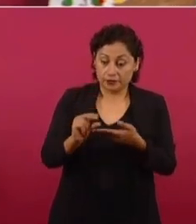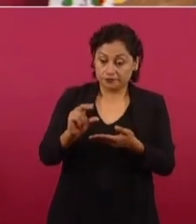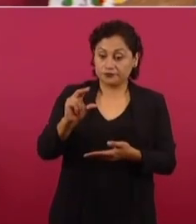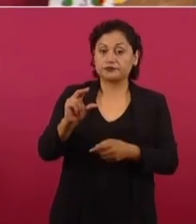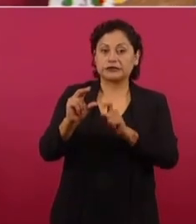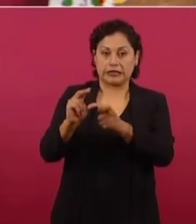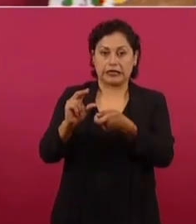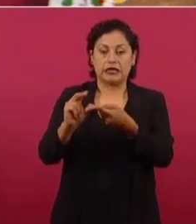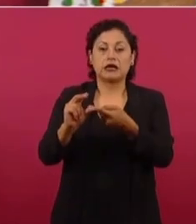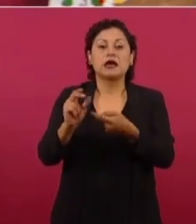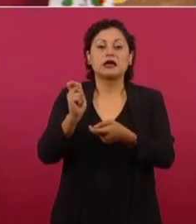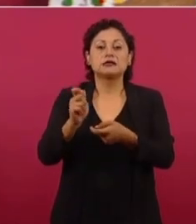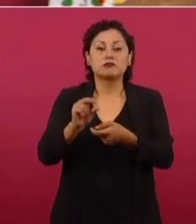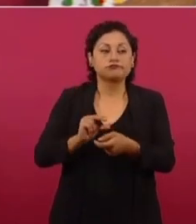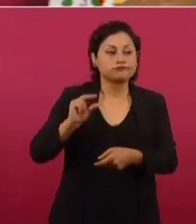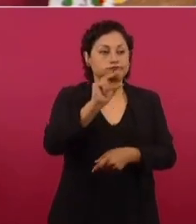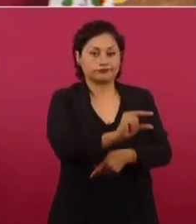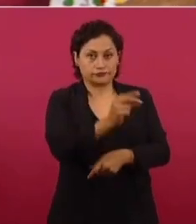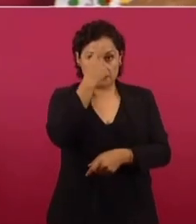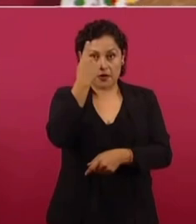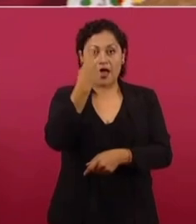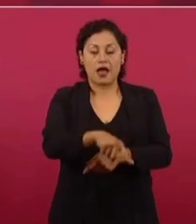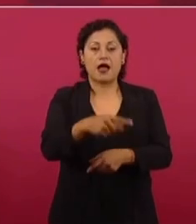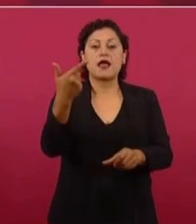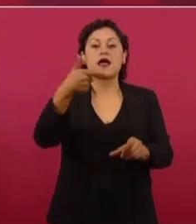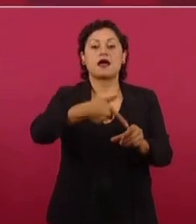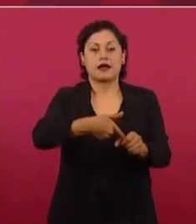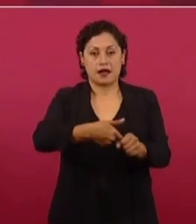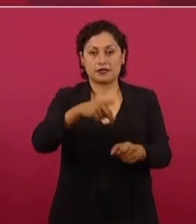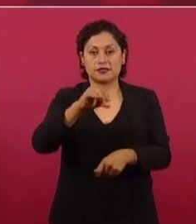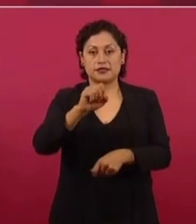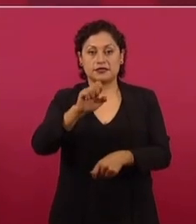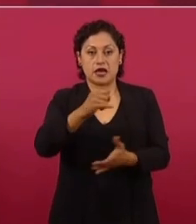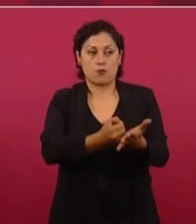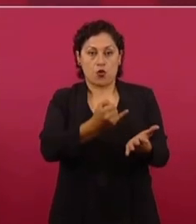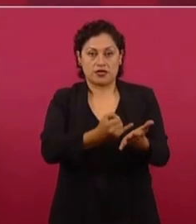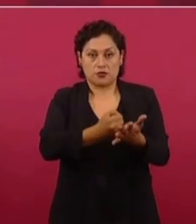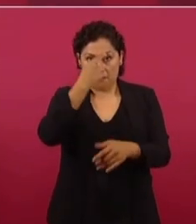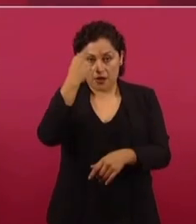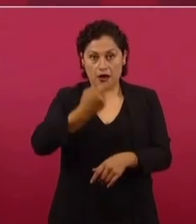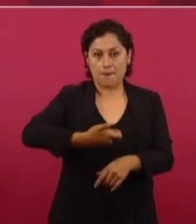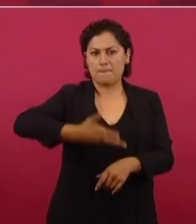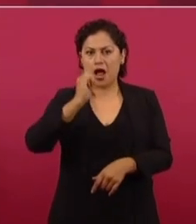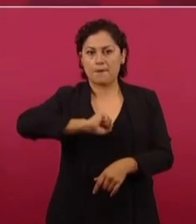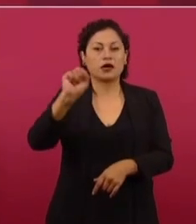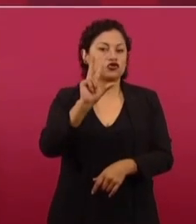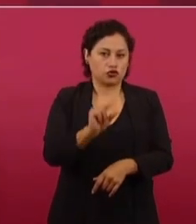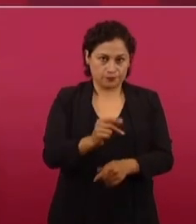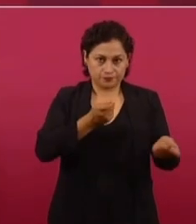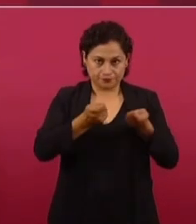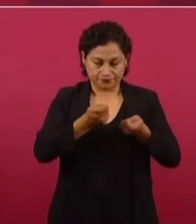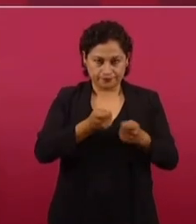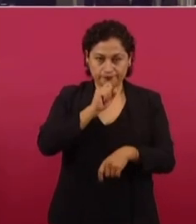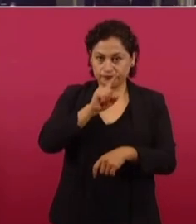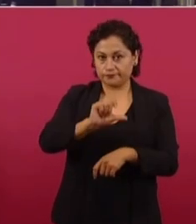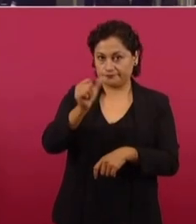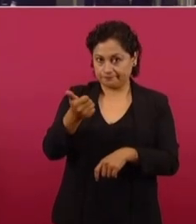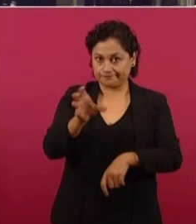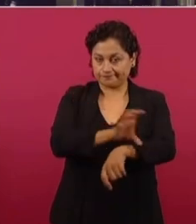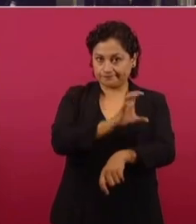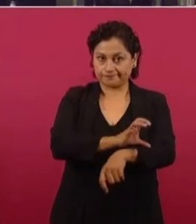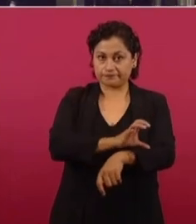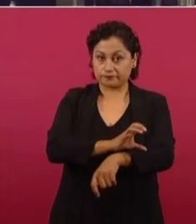destinando una parte para que no aumenten las gasolinas, el diésel, los energéticos, todavía nos queda ahí